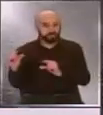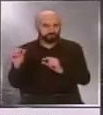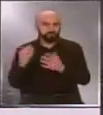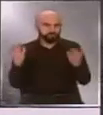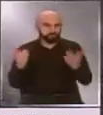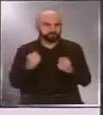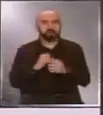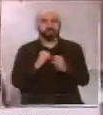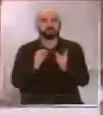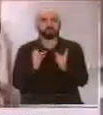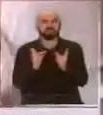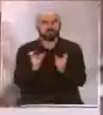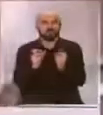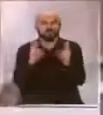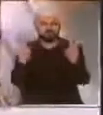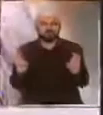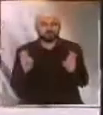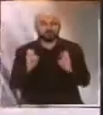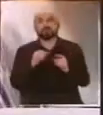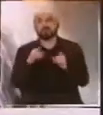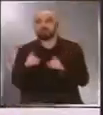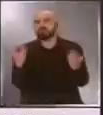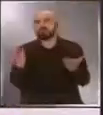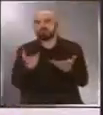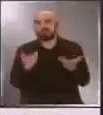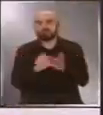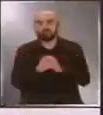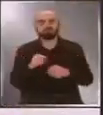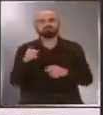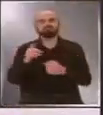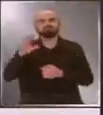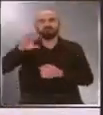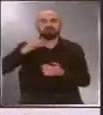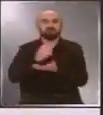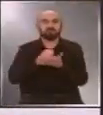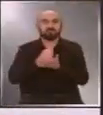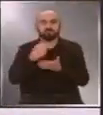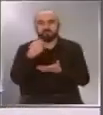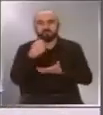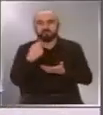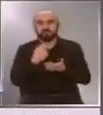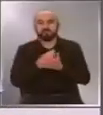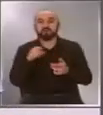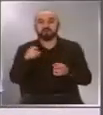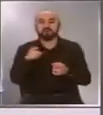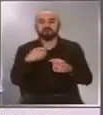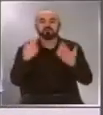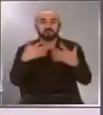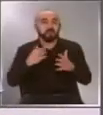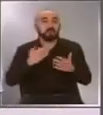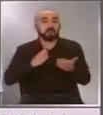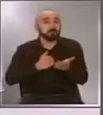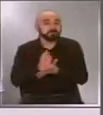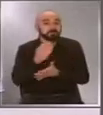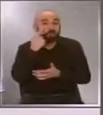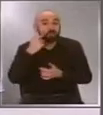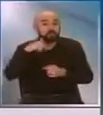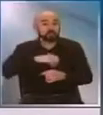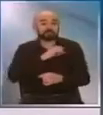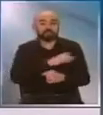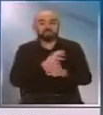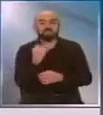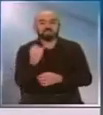de los pacientes se suma el antiparasitario Ivermectina, cuyo uso experimental ya comenzó en Chile. Presente